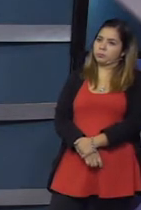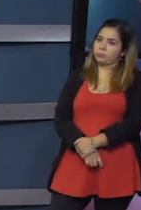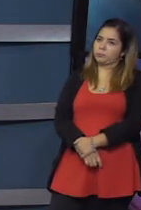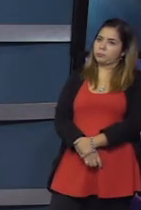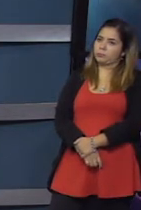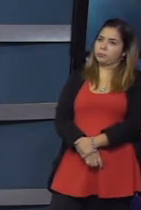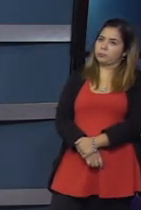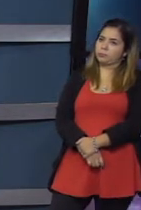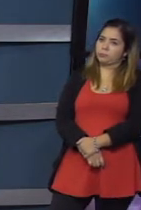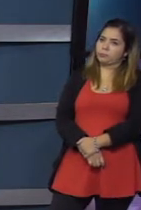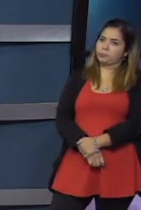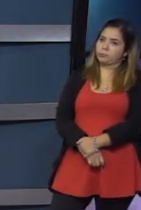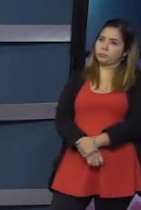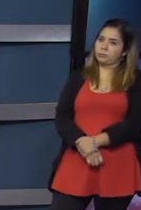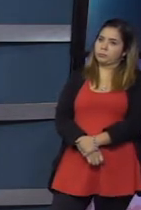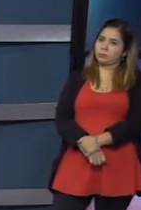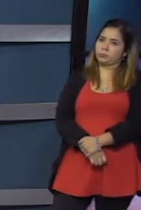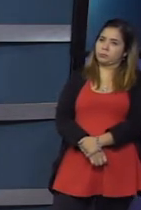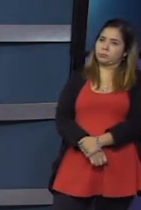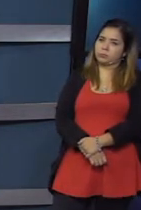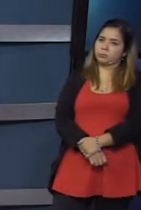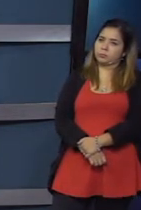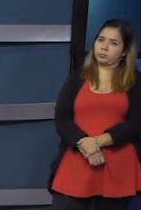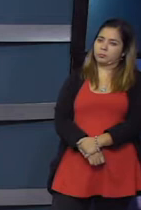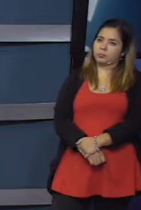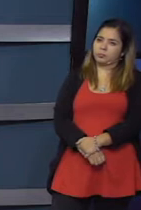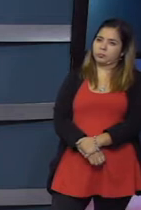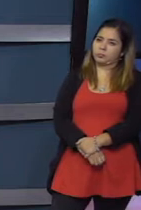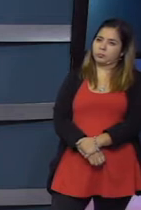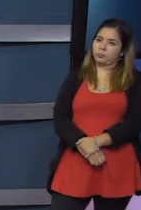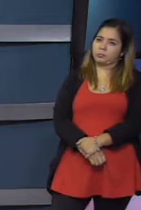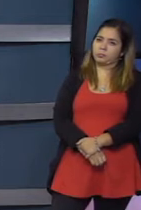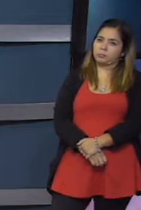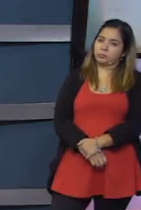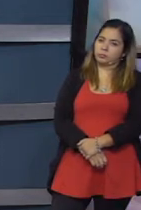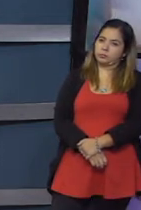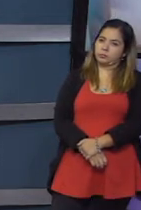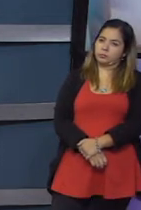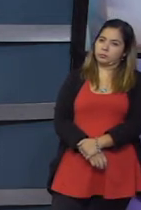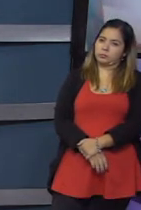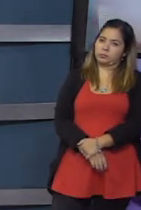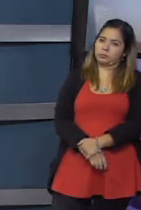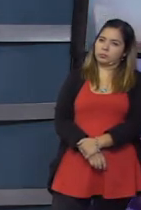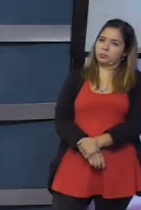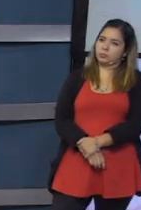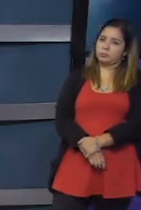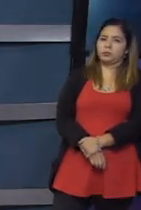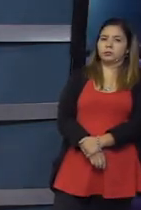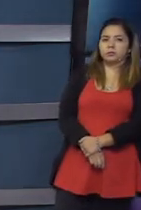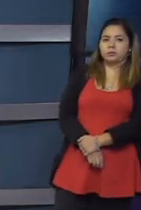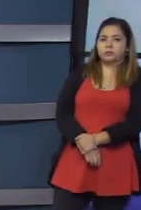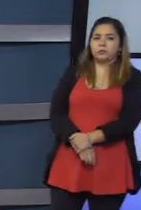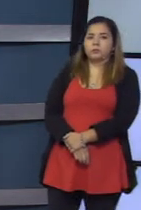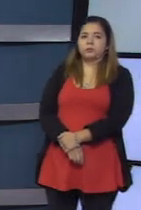Ejecutivo, así lo dice la Ley de Creación haya tomado la... arbitrariamente